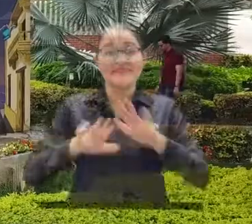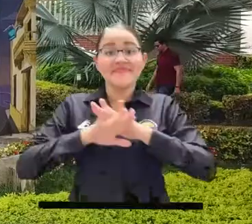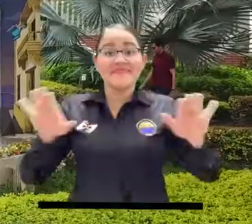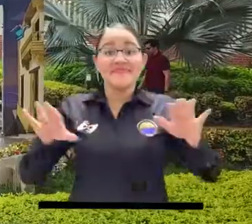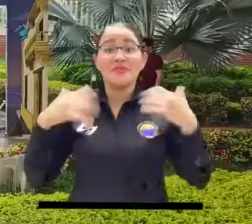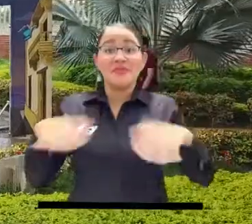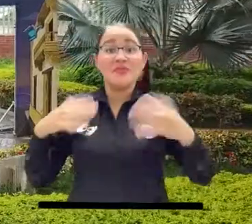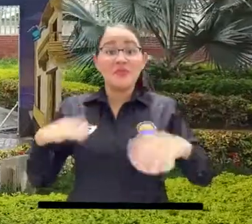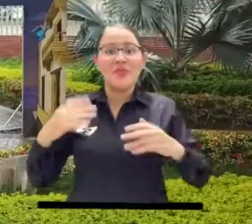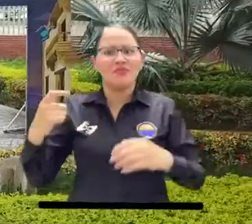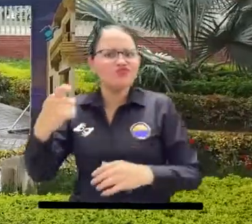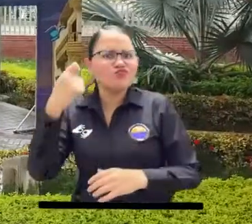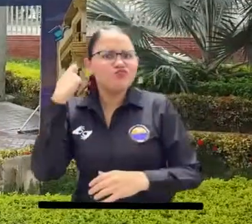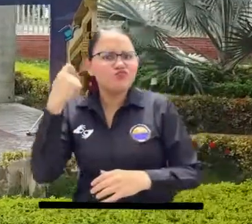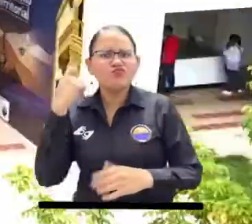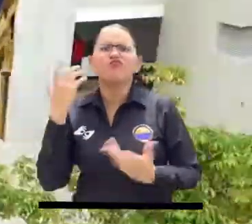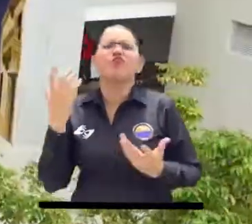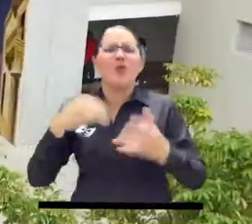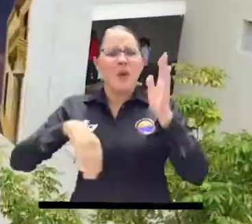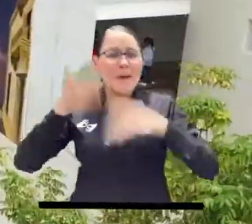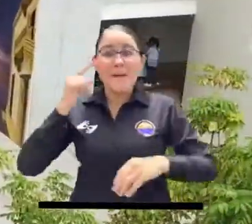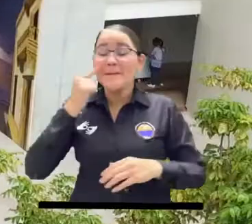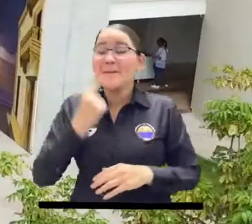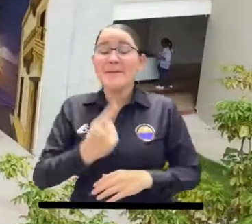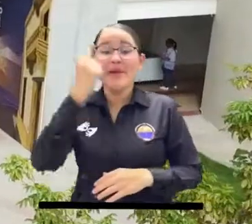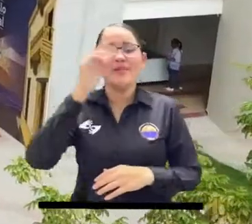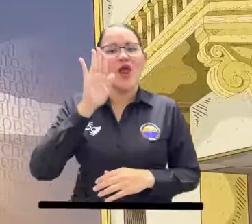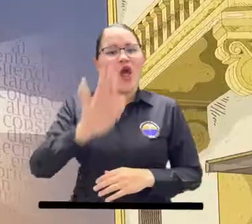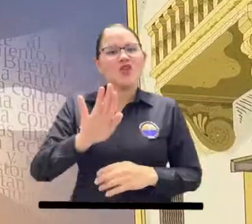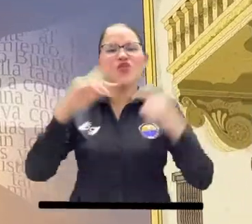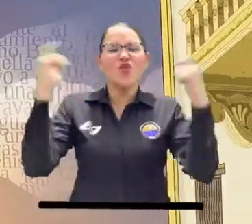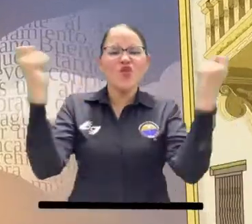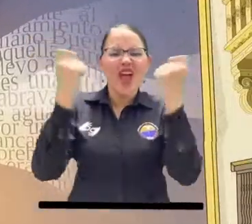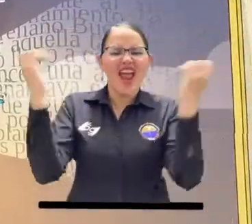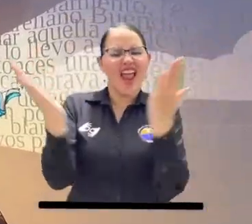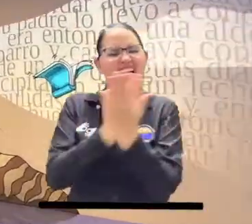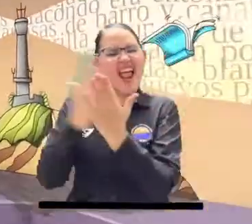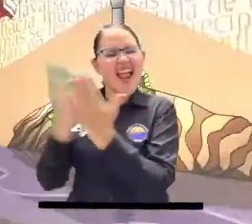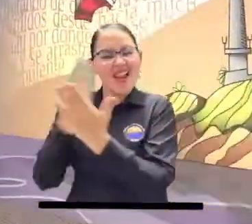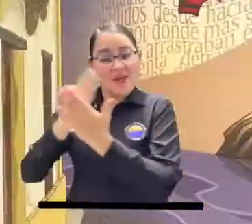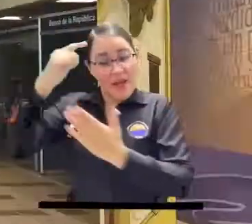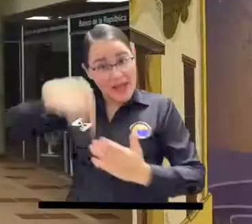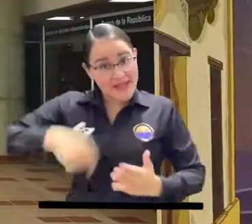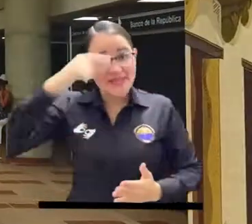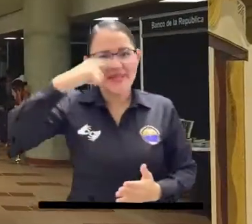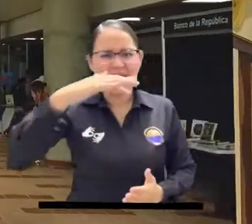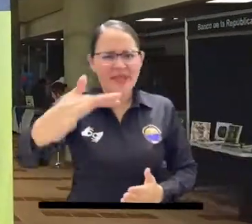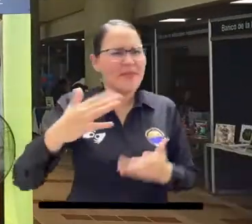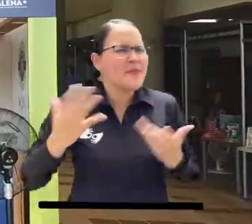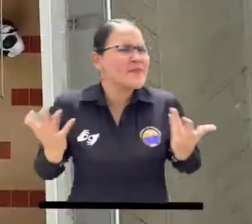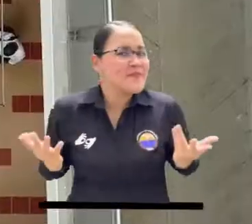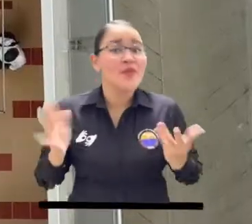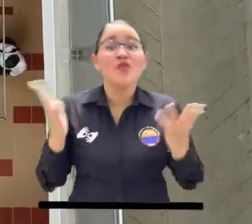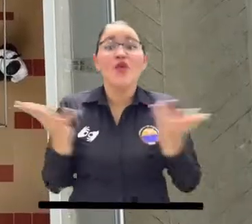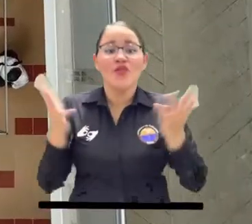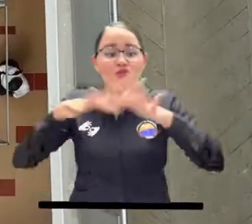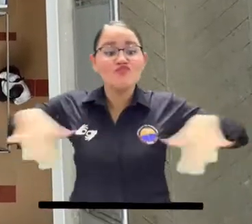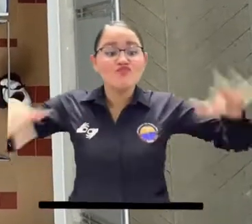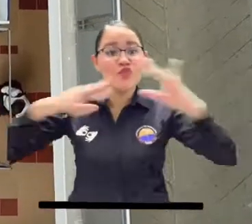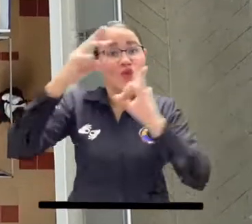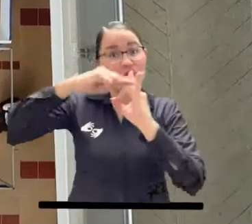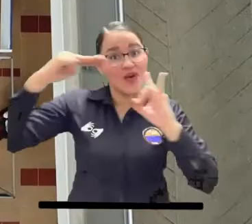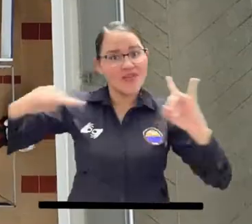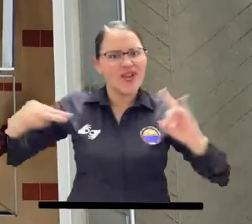Luego del éxito que tuvo la primera Feria Internacional del Libro de Santa Marta, Philzmar, realizada el año anterior en el campus